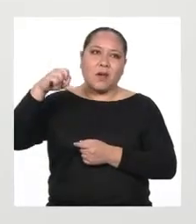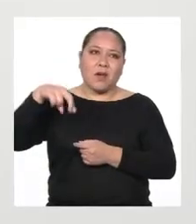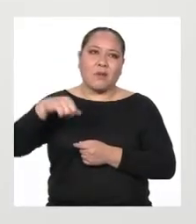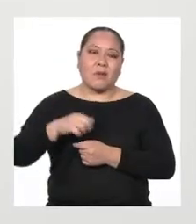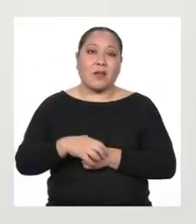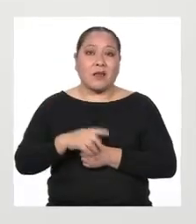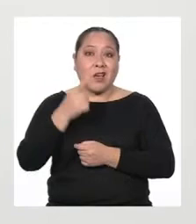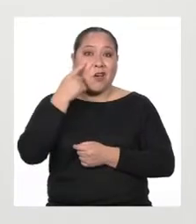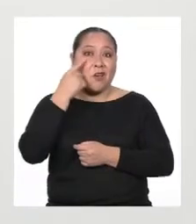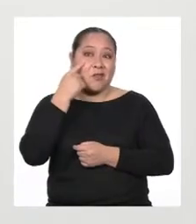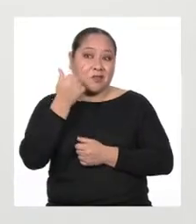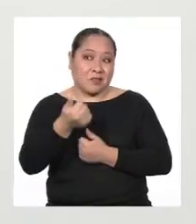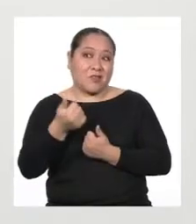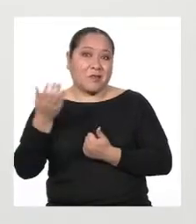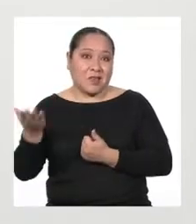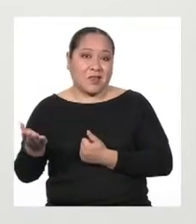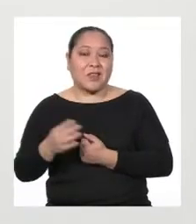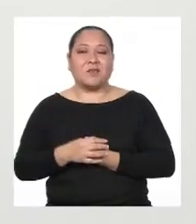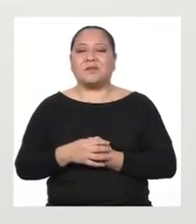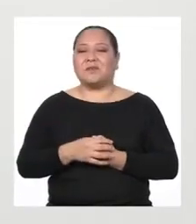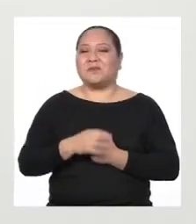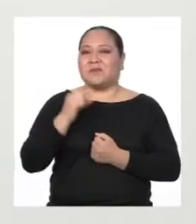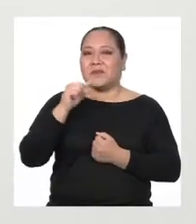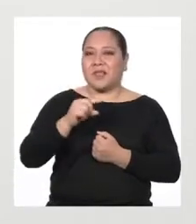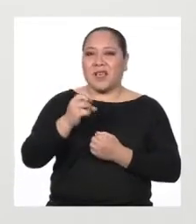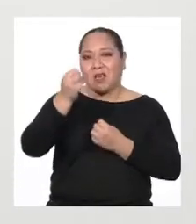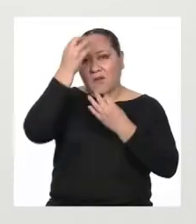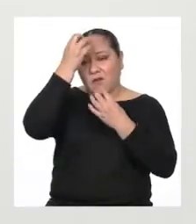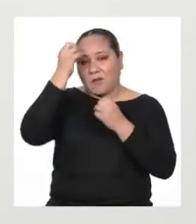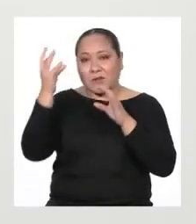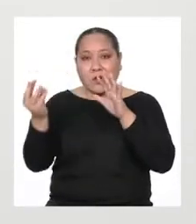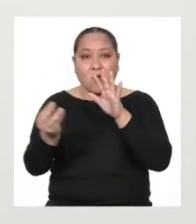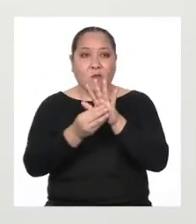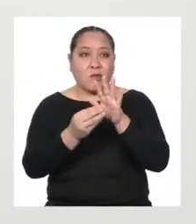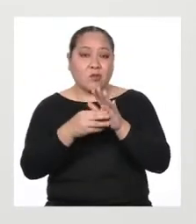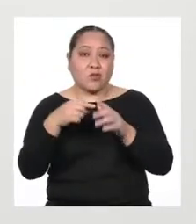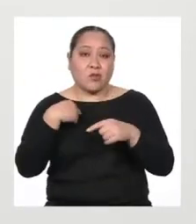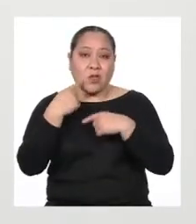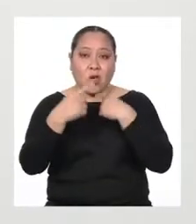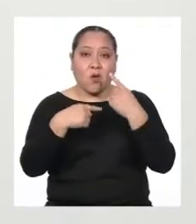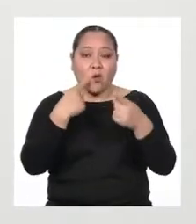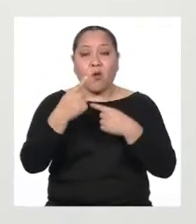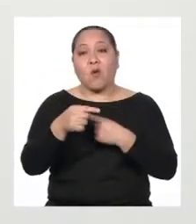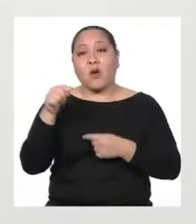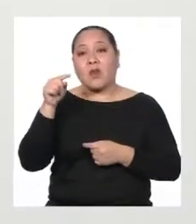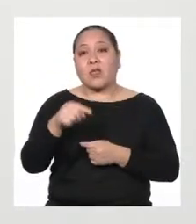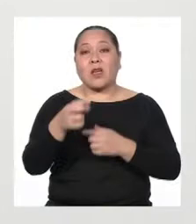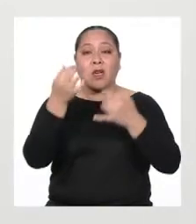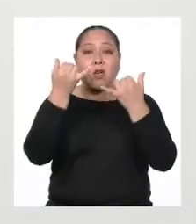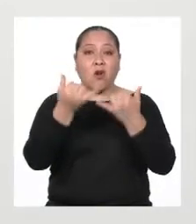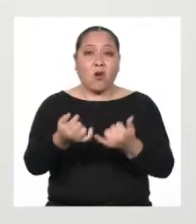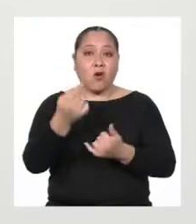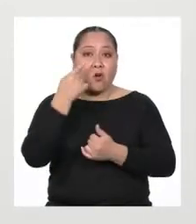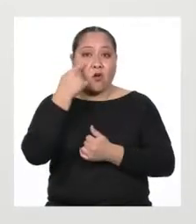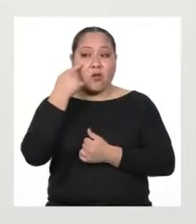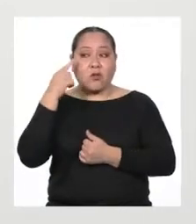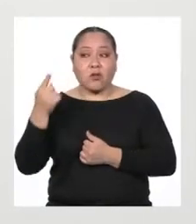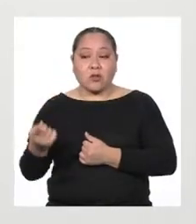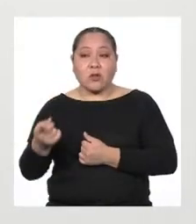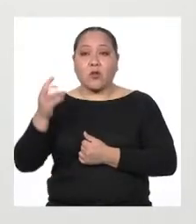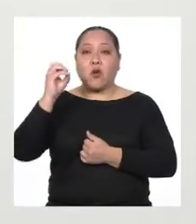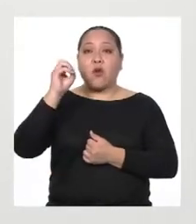parecer conoces muy bien Bueno, como información adicional te cuento Que lo que hoy conocemos como